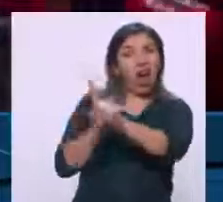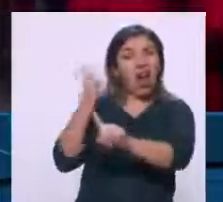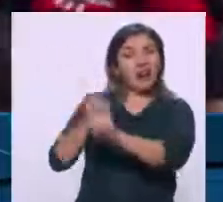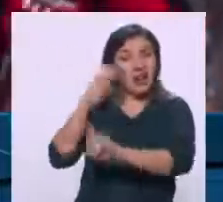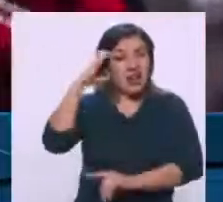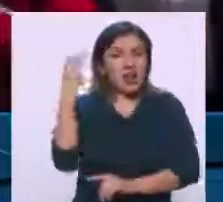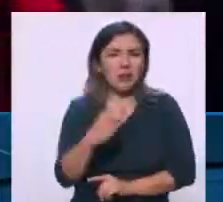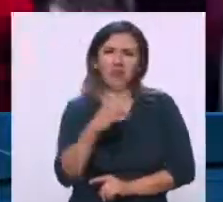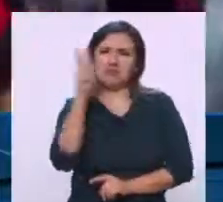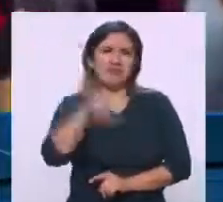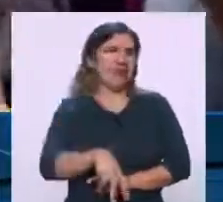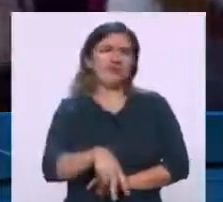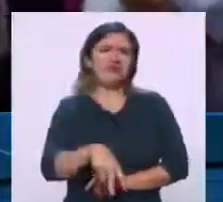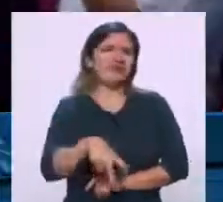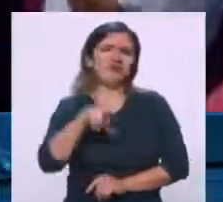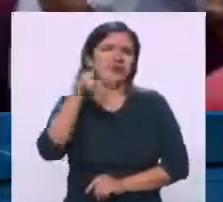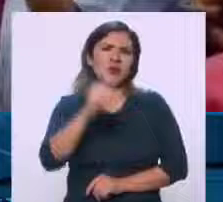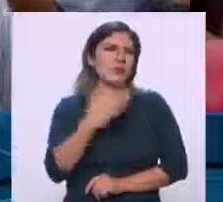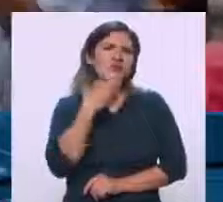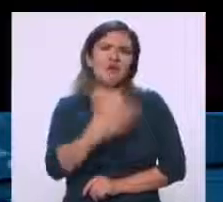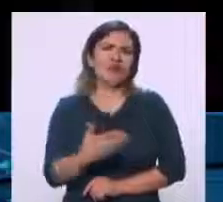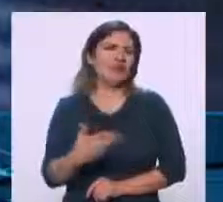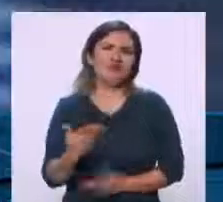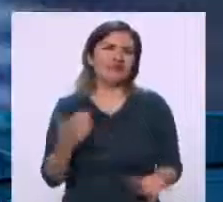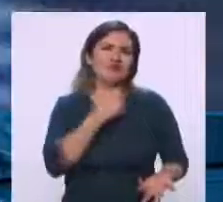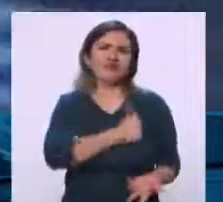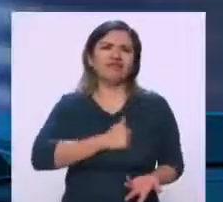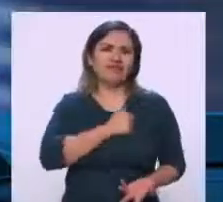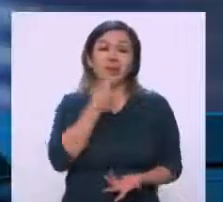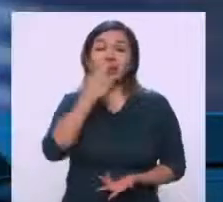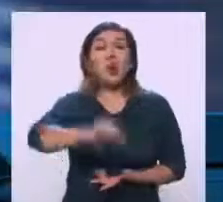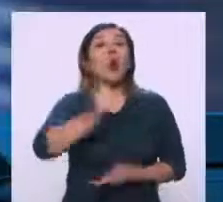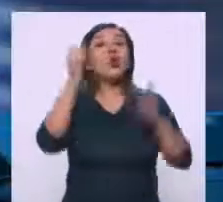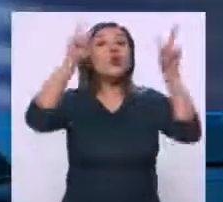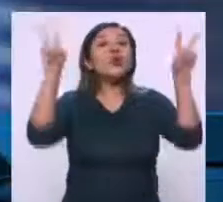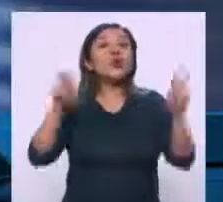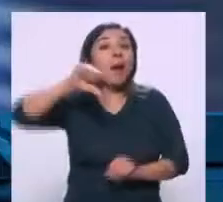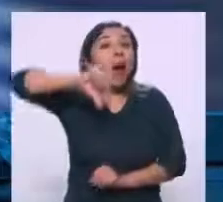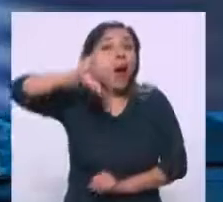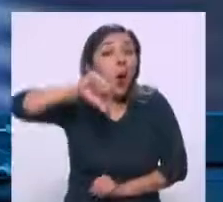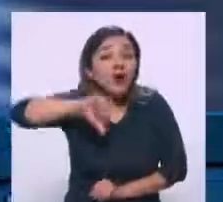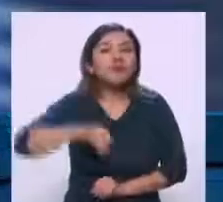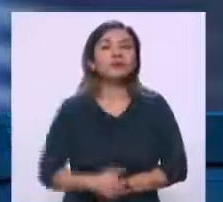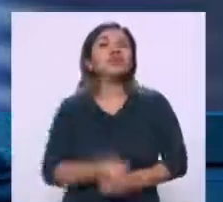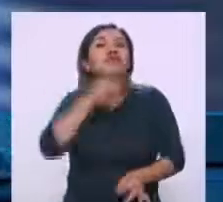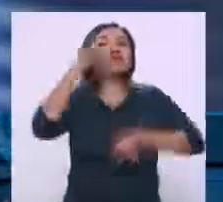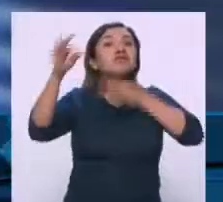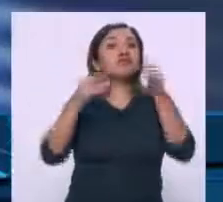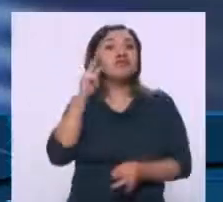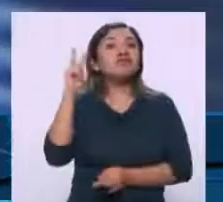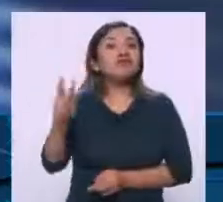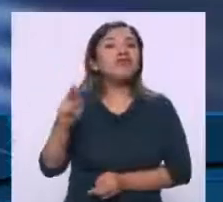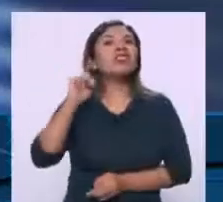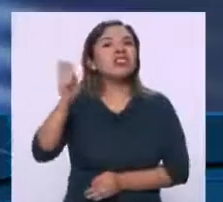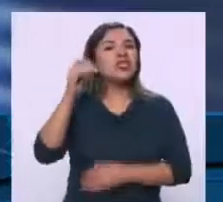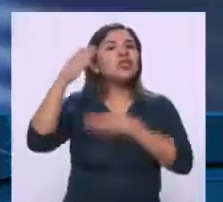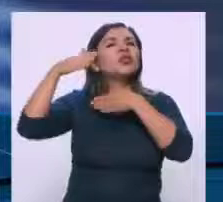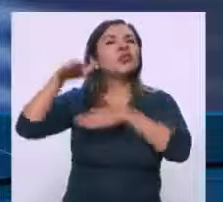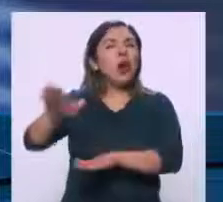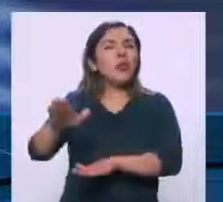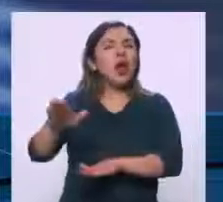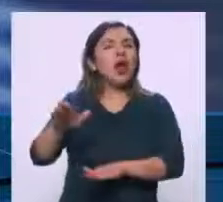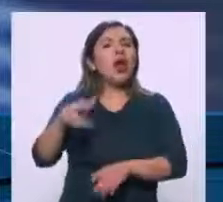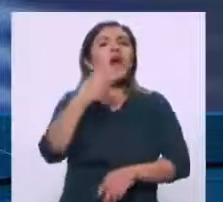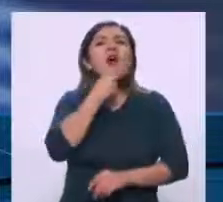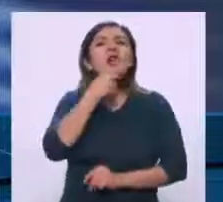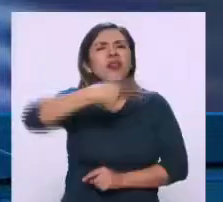hasta criminal. Sí, es vil, sin duda alguna. Alberto, otro tema, y este es del día de hoy. Lo que ha salido a relucir con respecto al